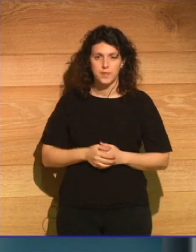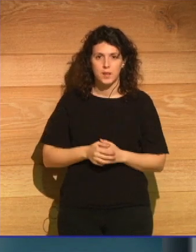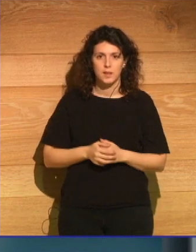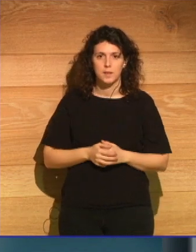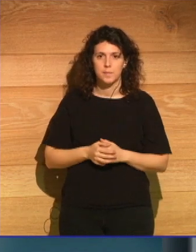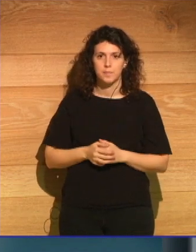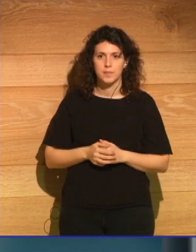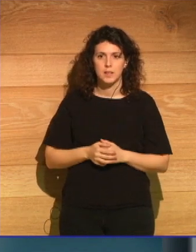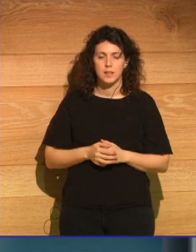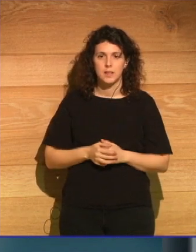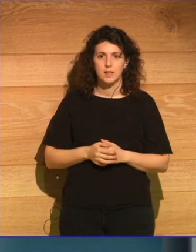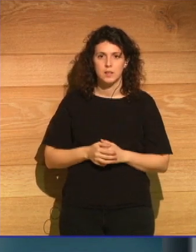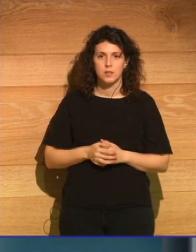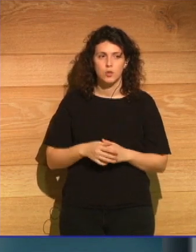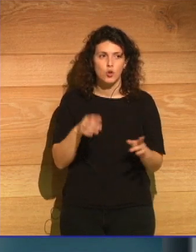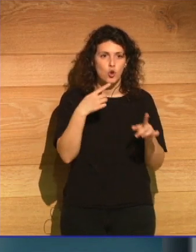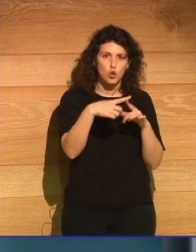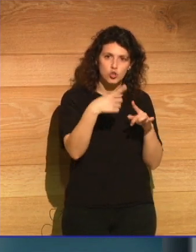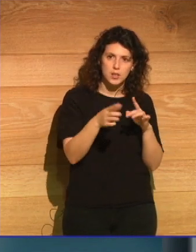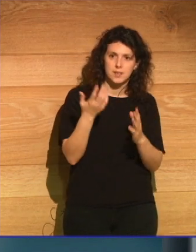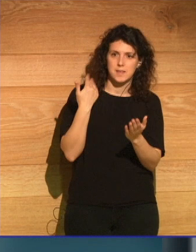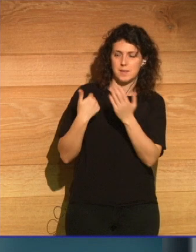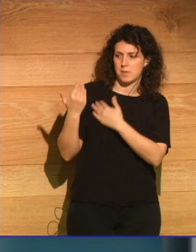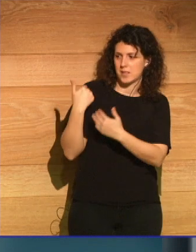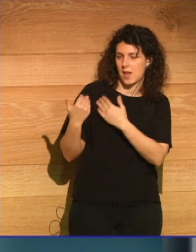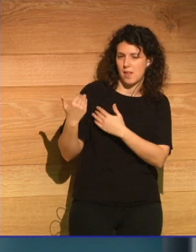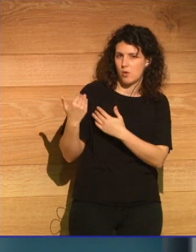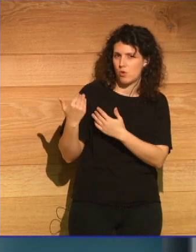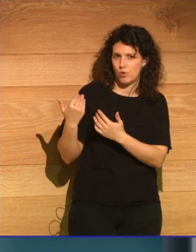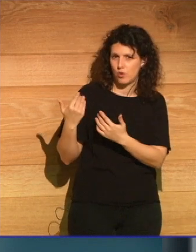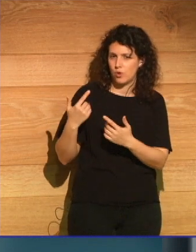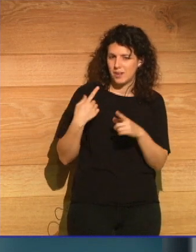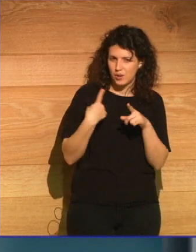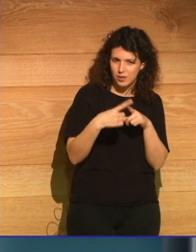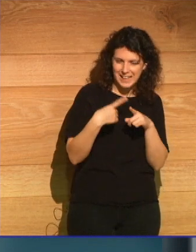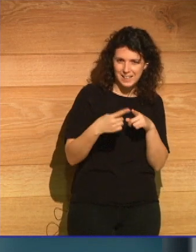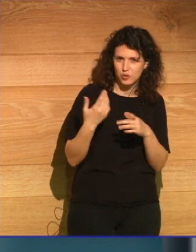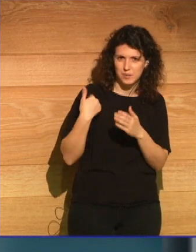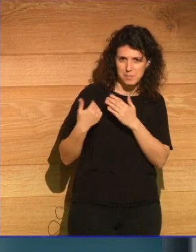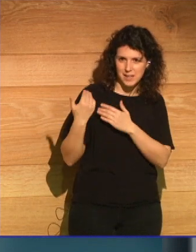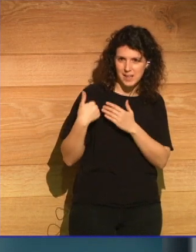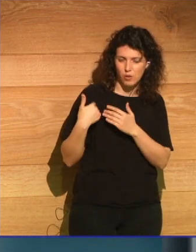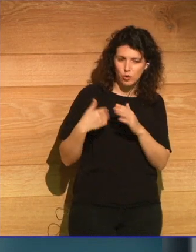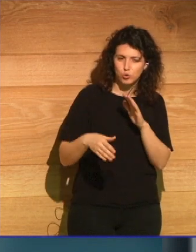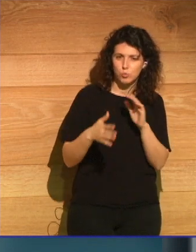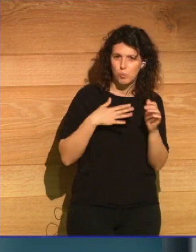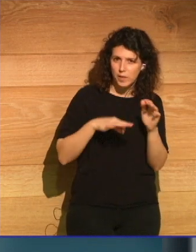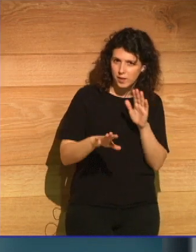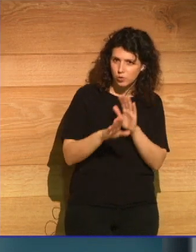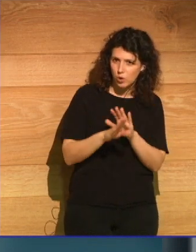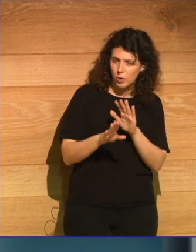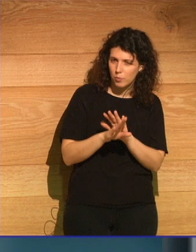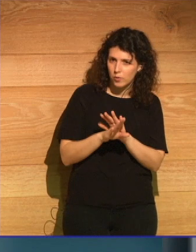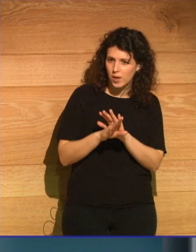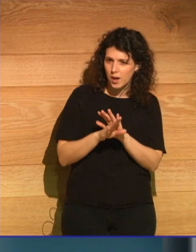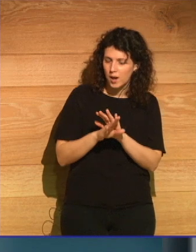rastros del pasado, esos rastros del pasado, esos todavía iluminando